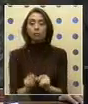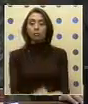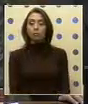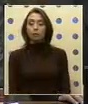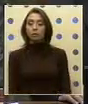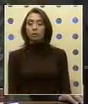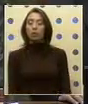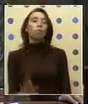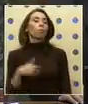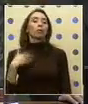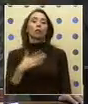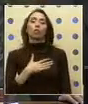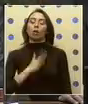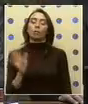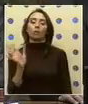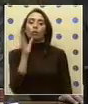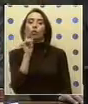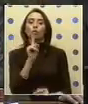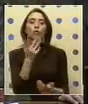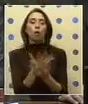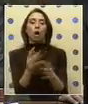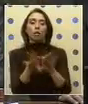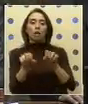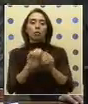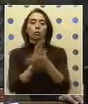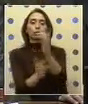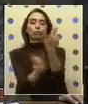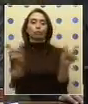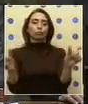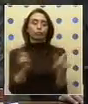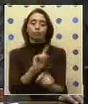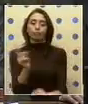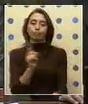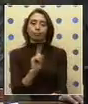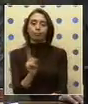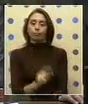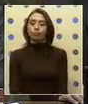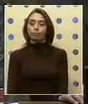Lo lamento. No hay unanimidad. En consecuencia, el...